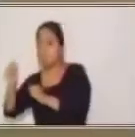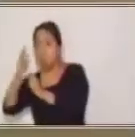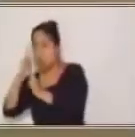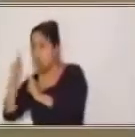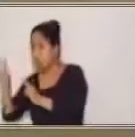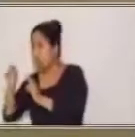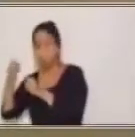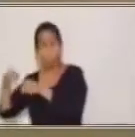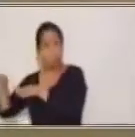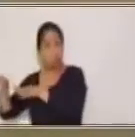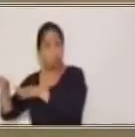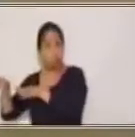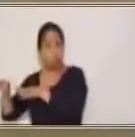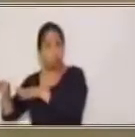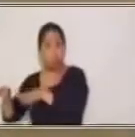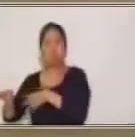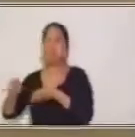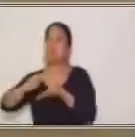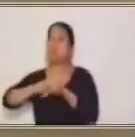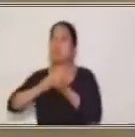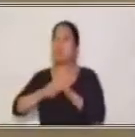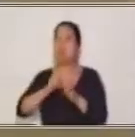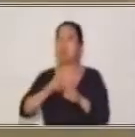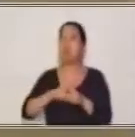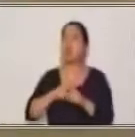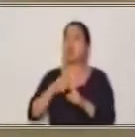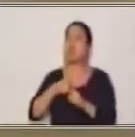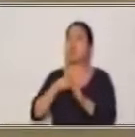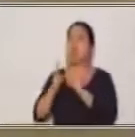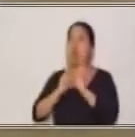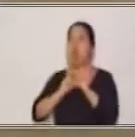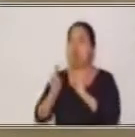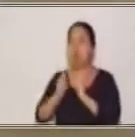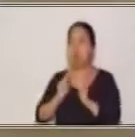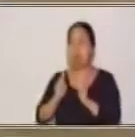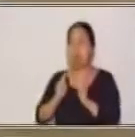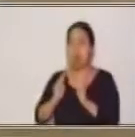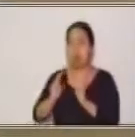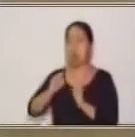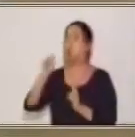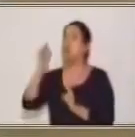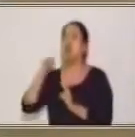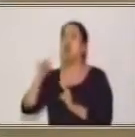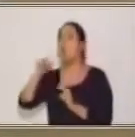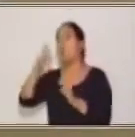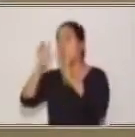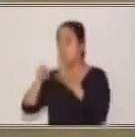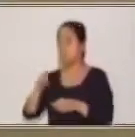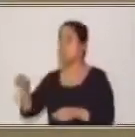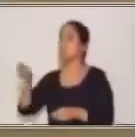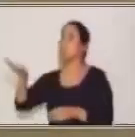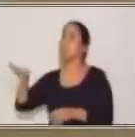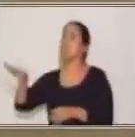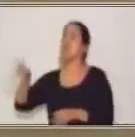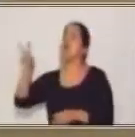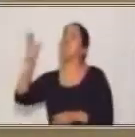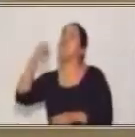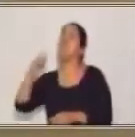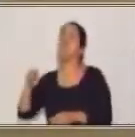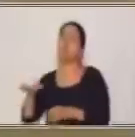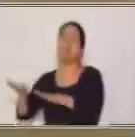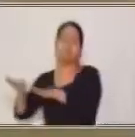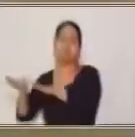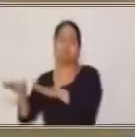irrespetuosa. Quiere decir que cuando yo hable con otra persona y lo trato de vos, podemos a veces ofender o